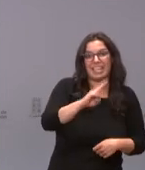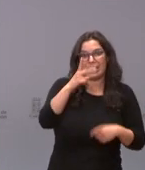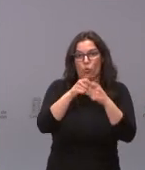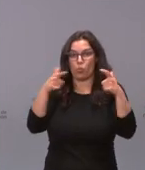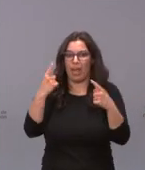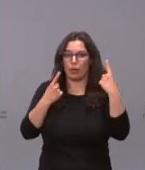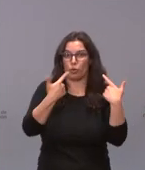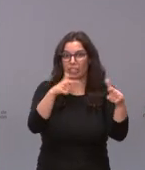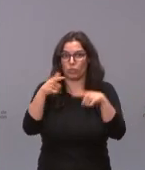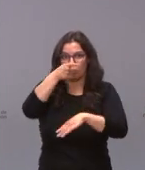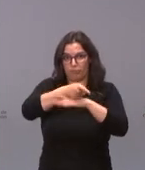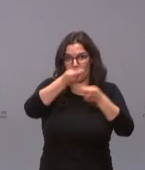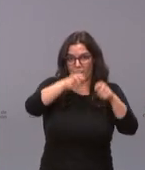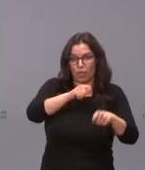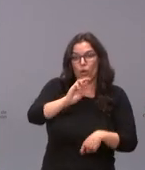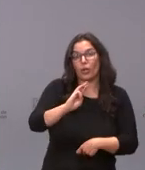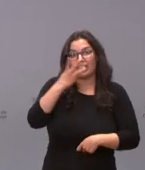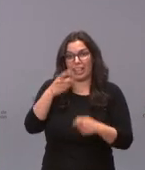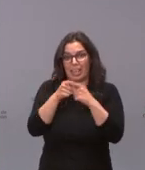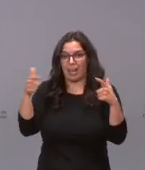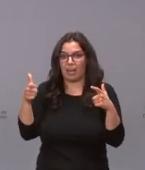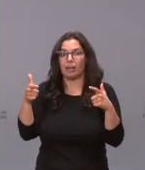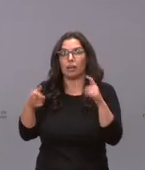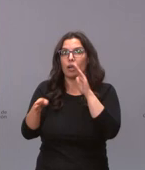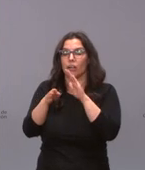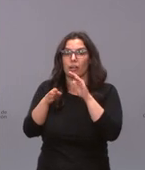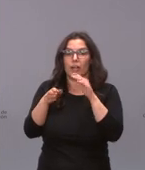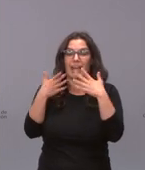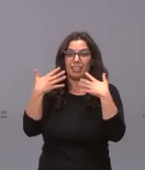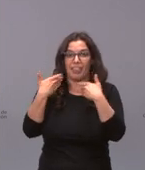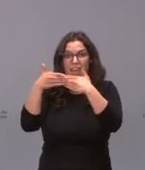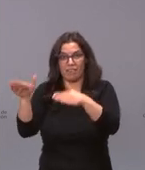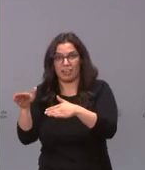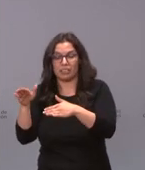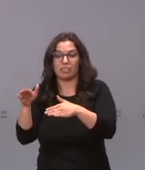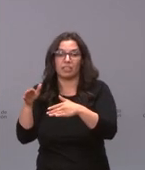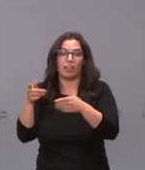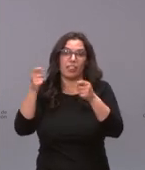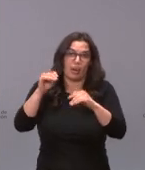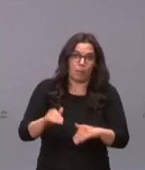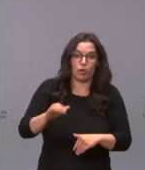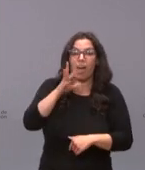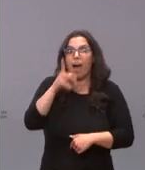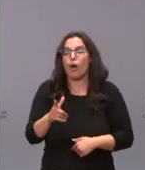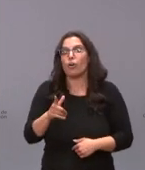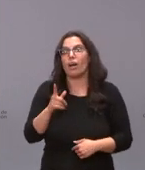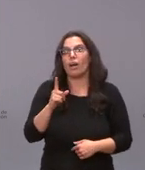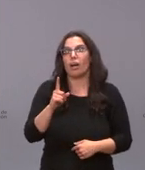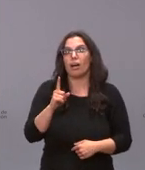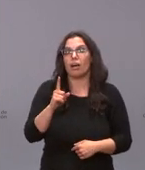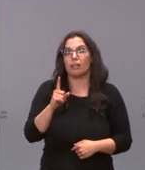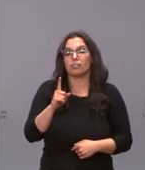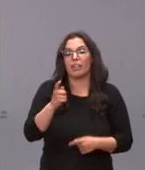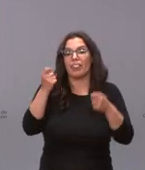unos sectores completamente la tercera en la que se mantuvieron las terrazas abiertas y se cerraron menos a esta que estamos cerrándola por